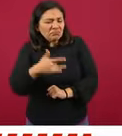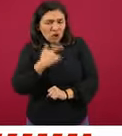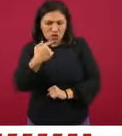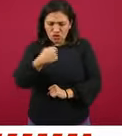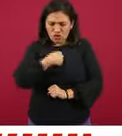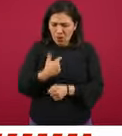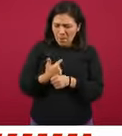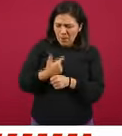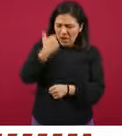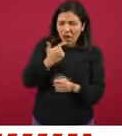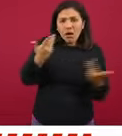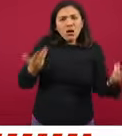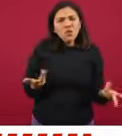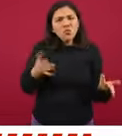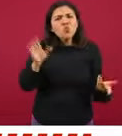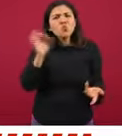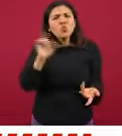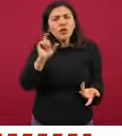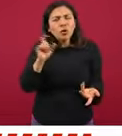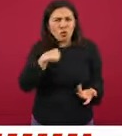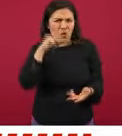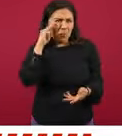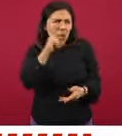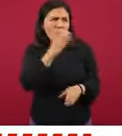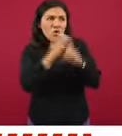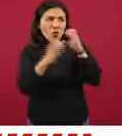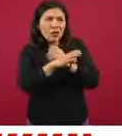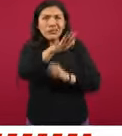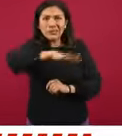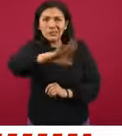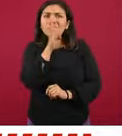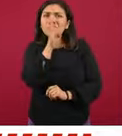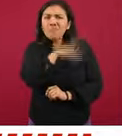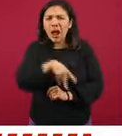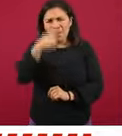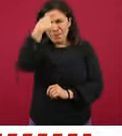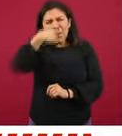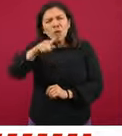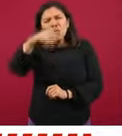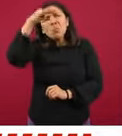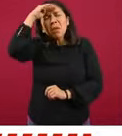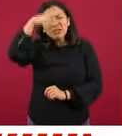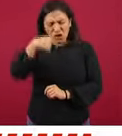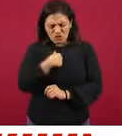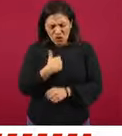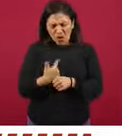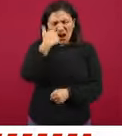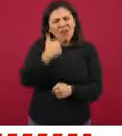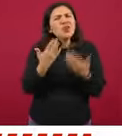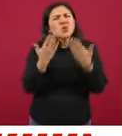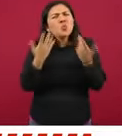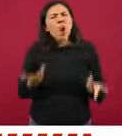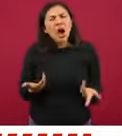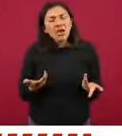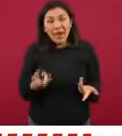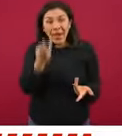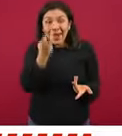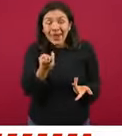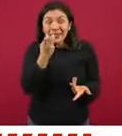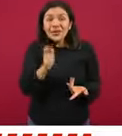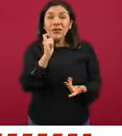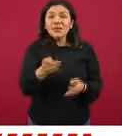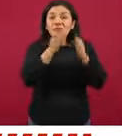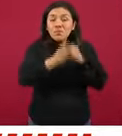estoy en riesgo? Veo que las cosas están mal, pero no percibo, tal vez, que yo estoy en riesgo. Entonces, es importante